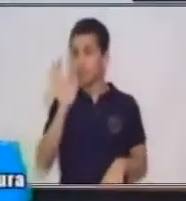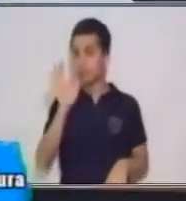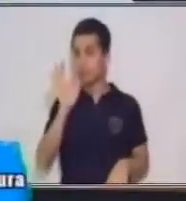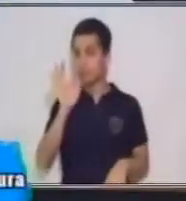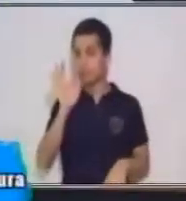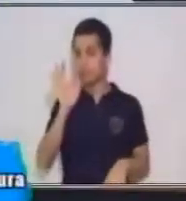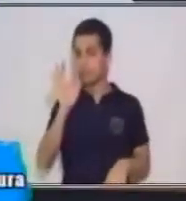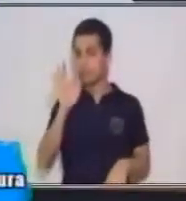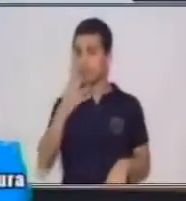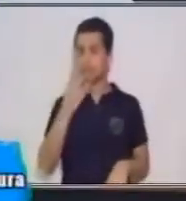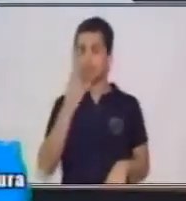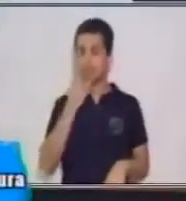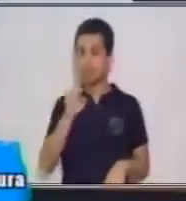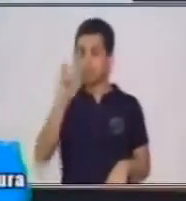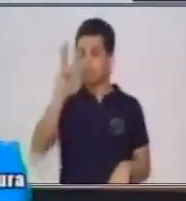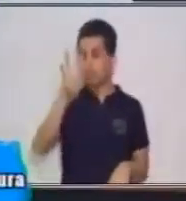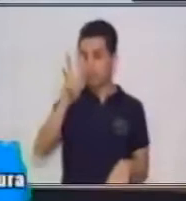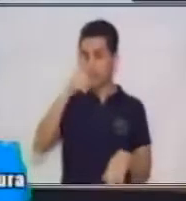lectura.